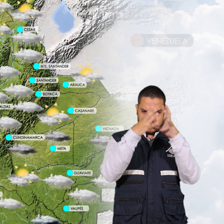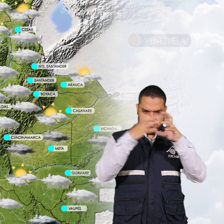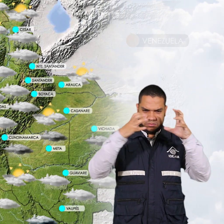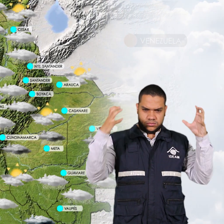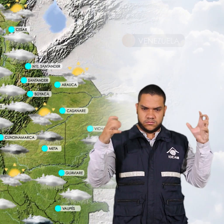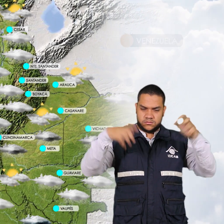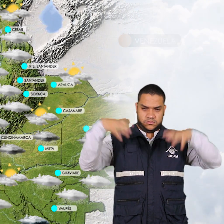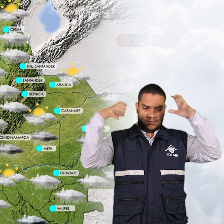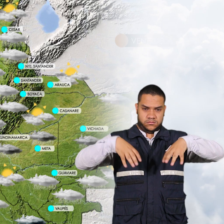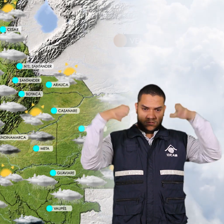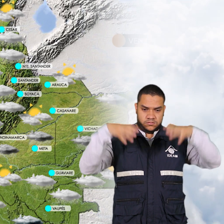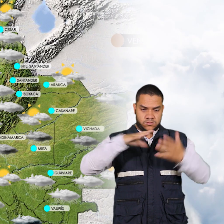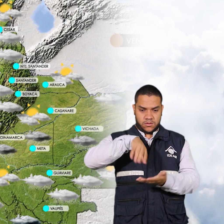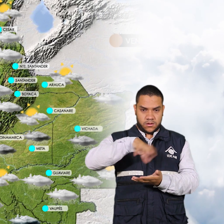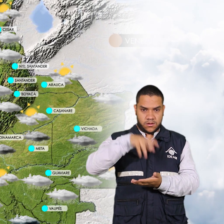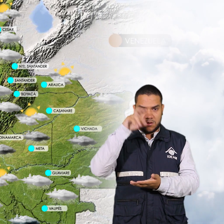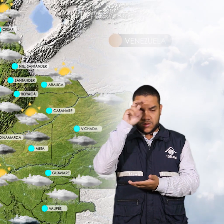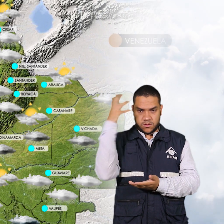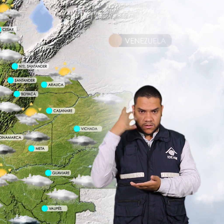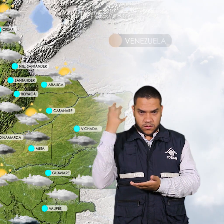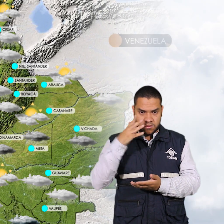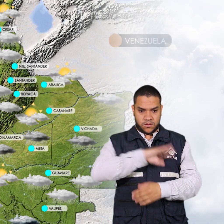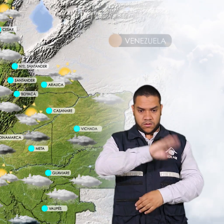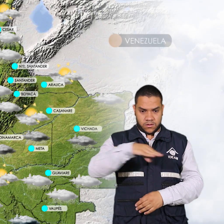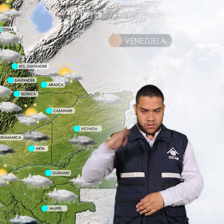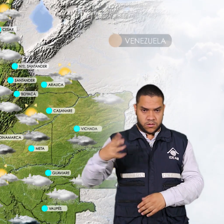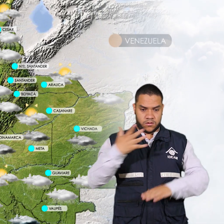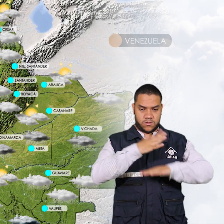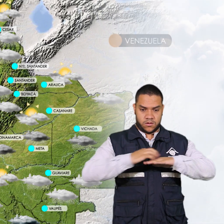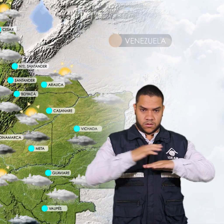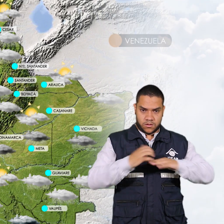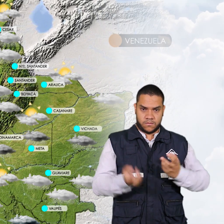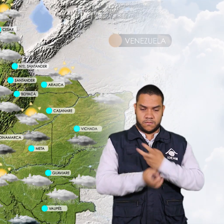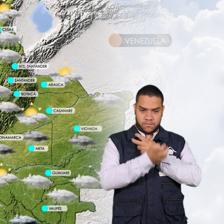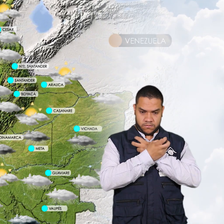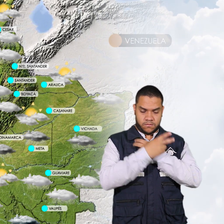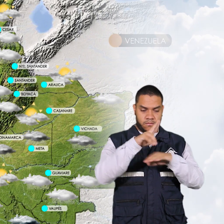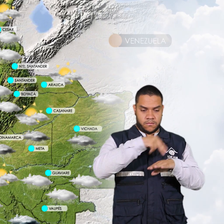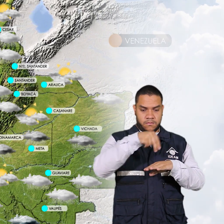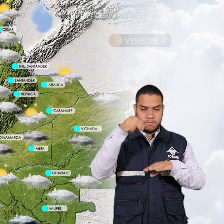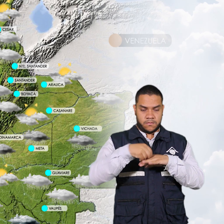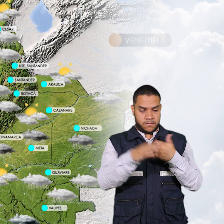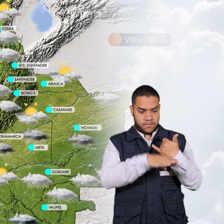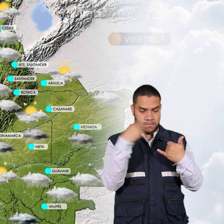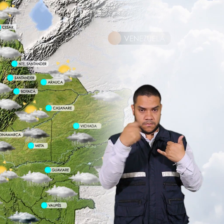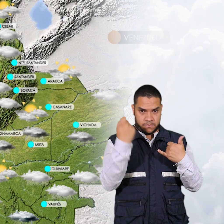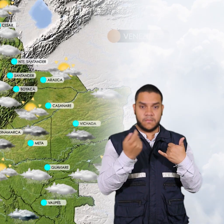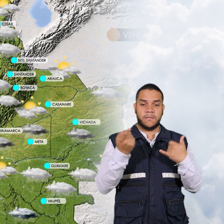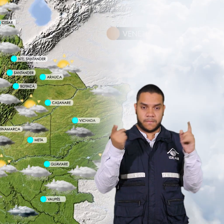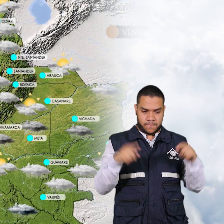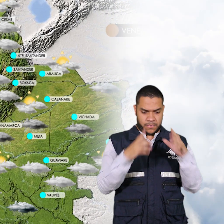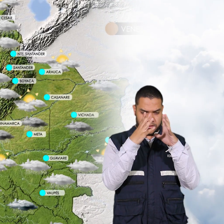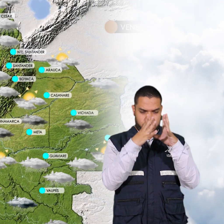abundante con lluvias en los santanderes antioquia tolima huila y sectores de nariño la orinoquía también